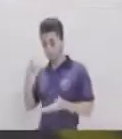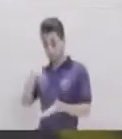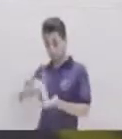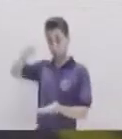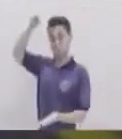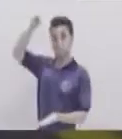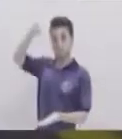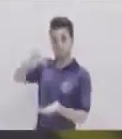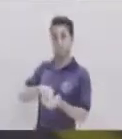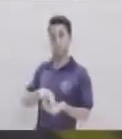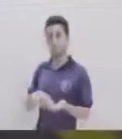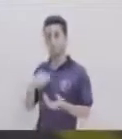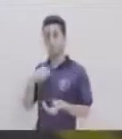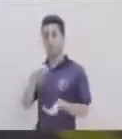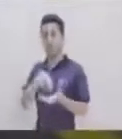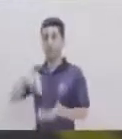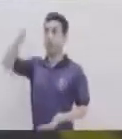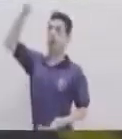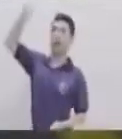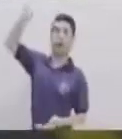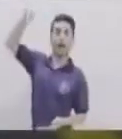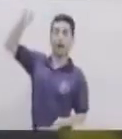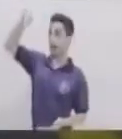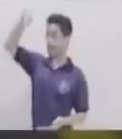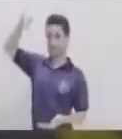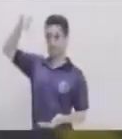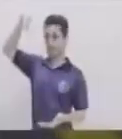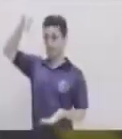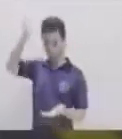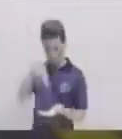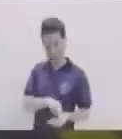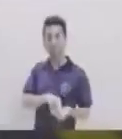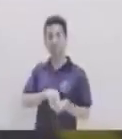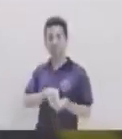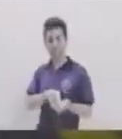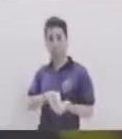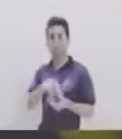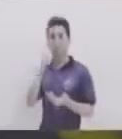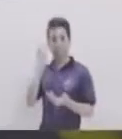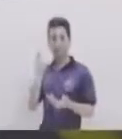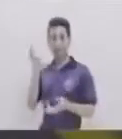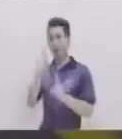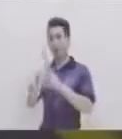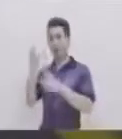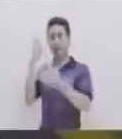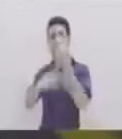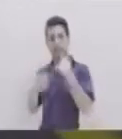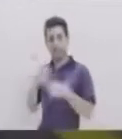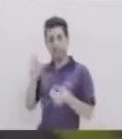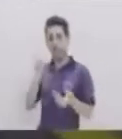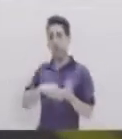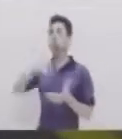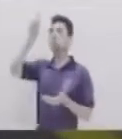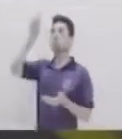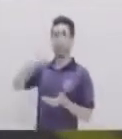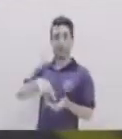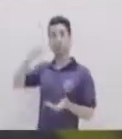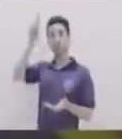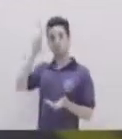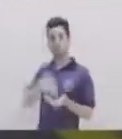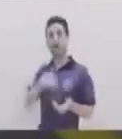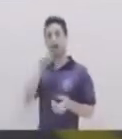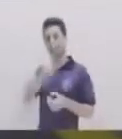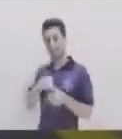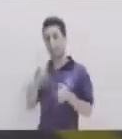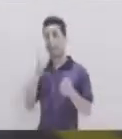salta ¿Sí? Uno no se queda En el aire ¿Verdad? No se queda volando Claro Uno tiende a bajar Exacto Eso es porque La